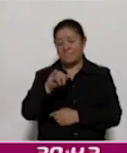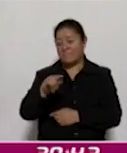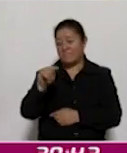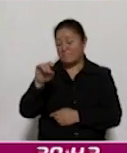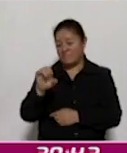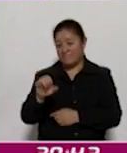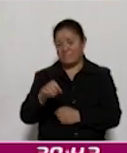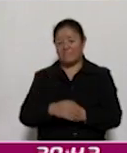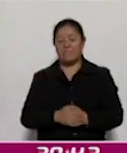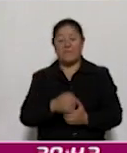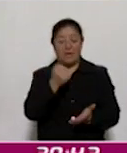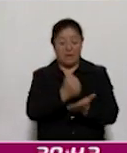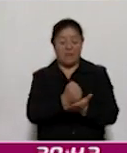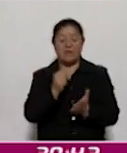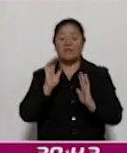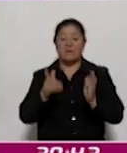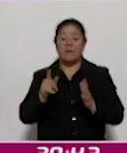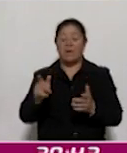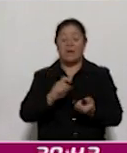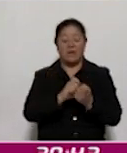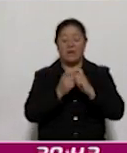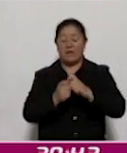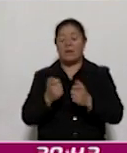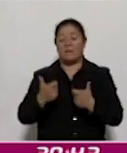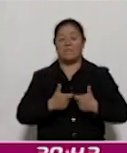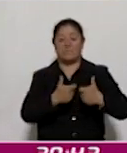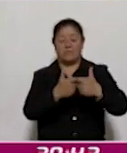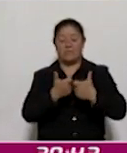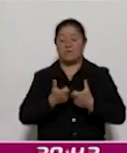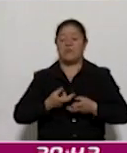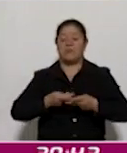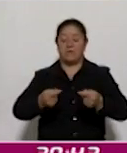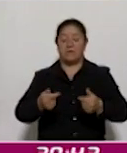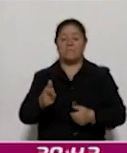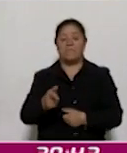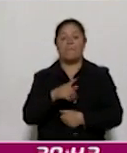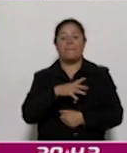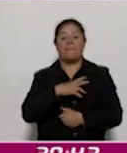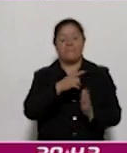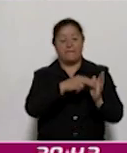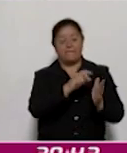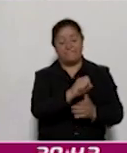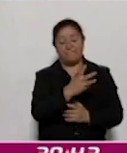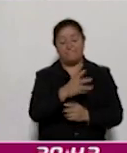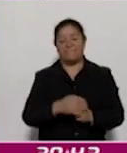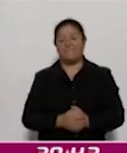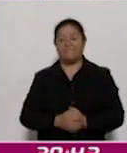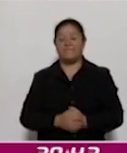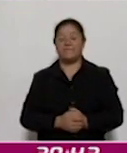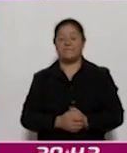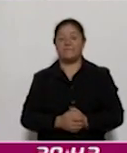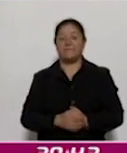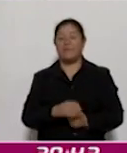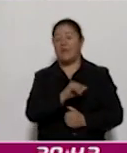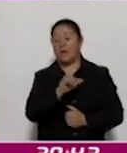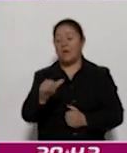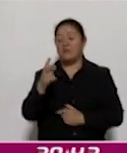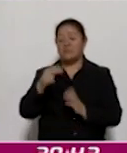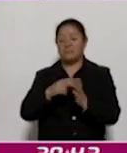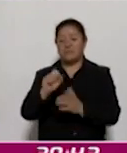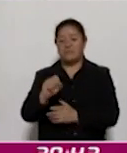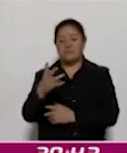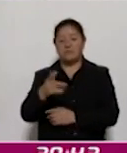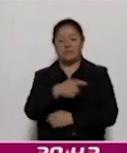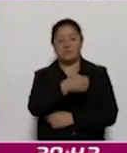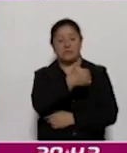de Elecciones aprobó la readecuación del presupuesto de egresos del ejercicio fiscal 2024-2025 por un monto